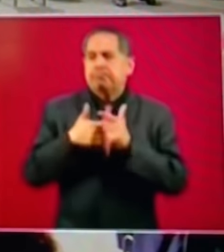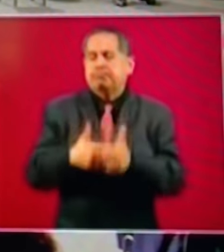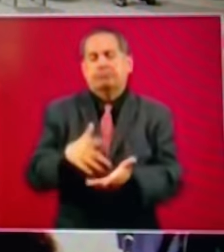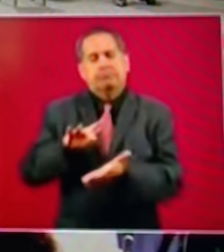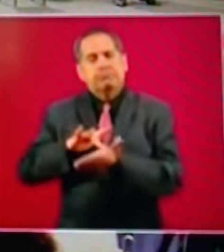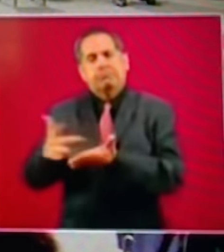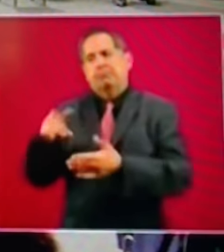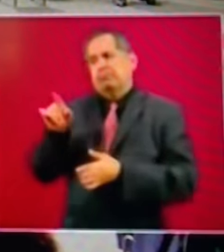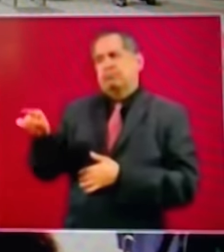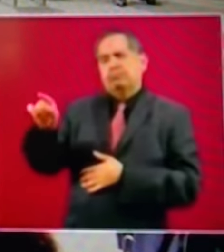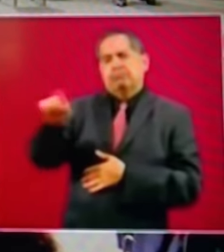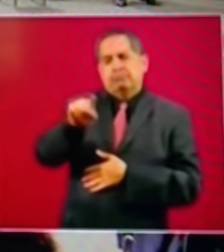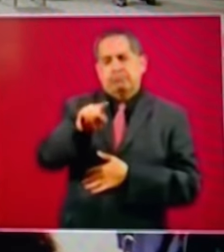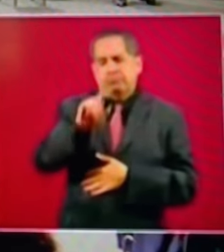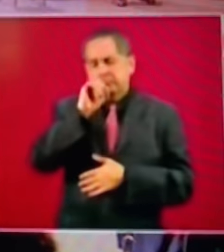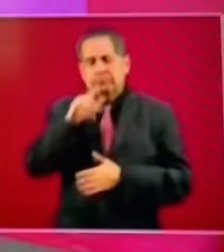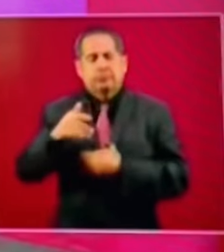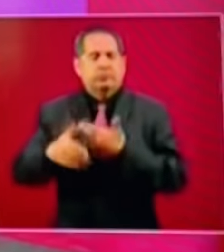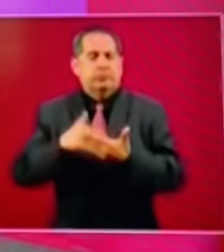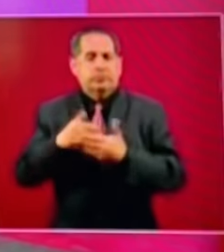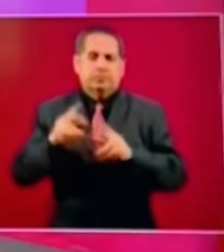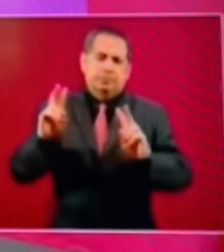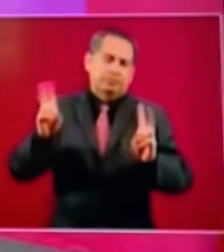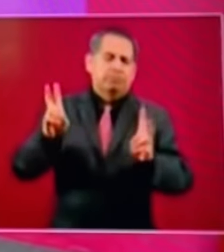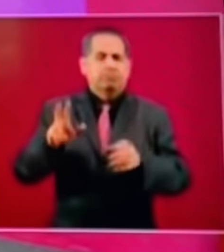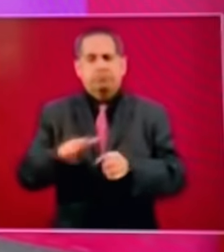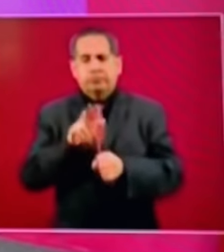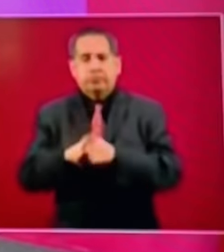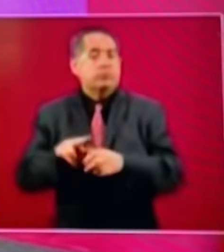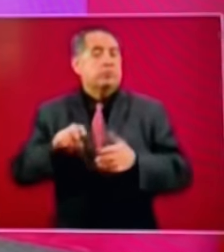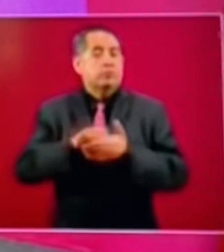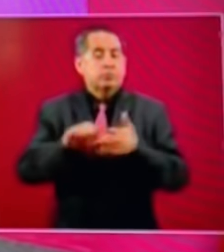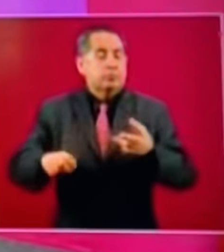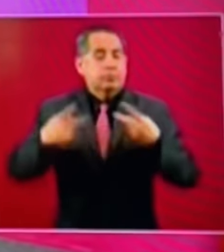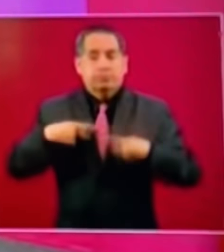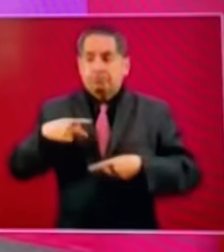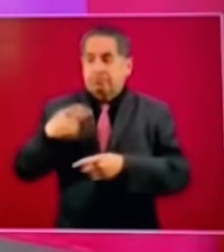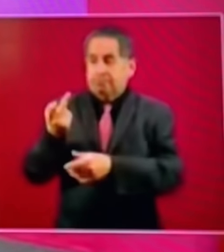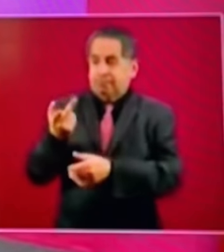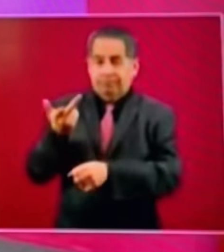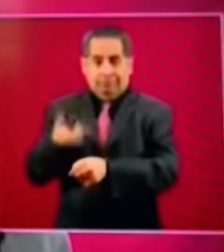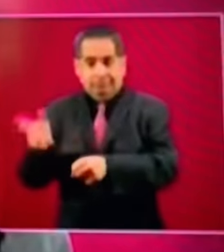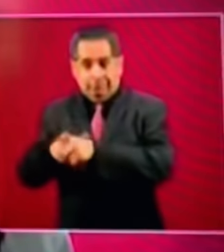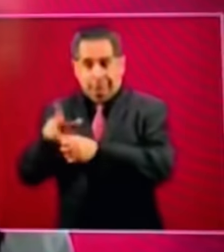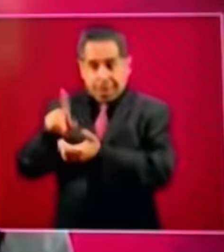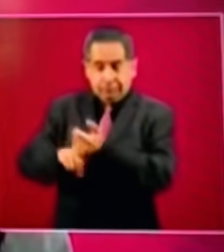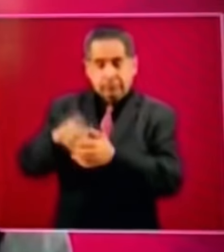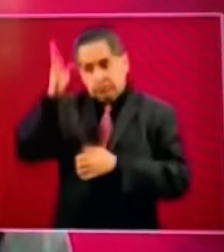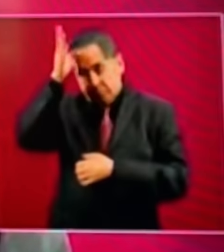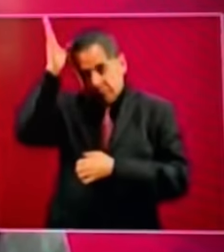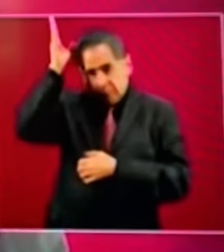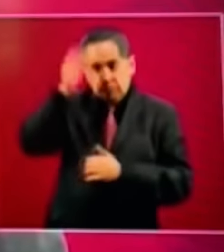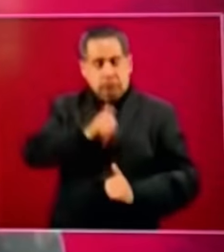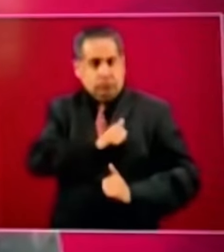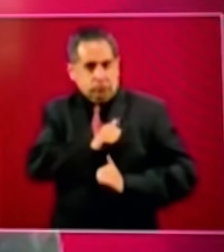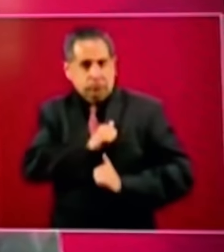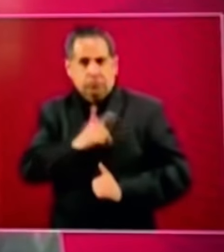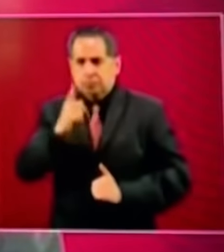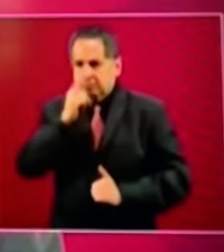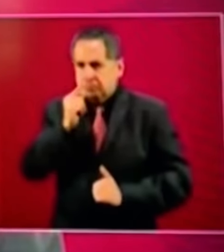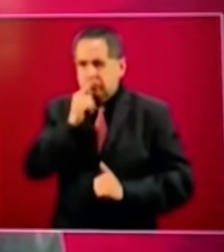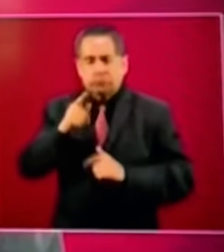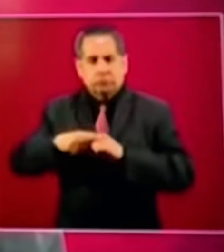manera con cierta normalidad desde el personal de salud bomberos soldados policías